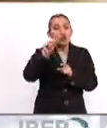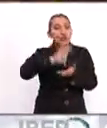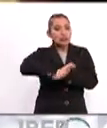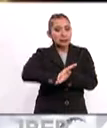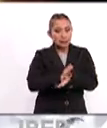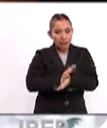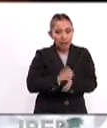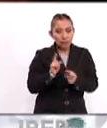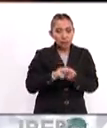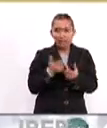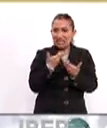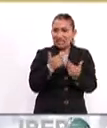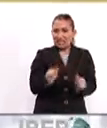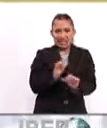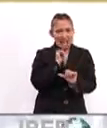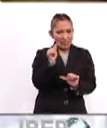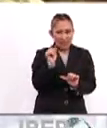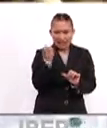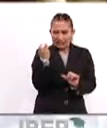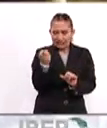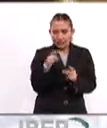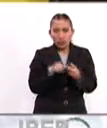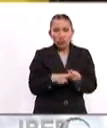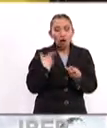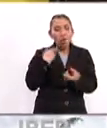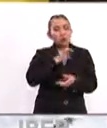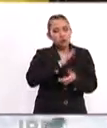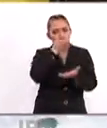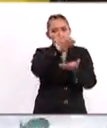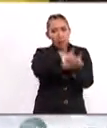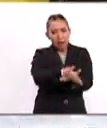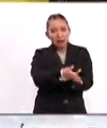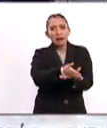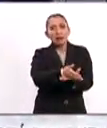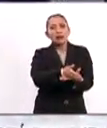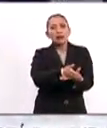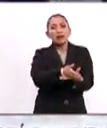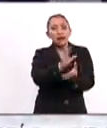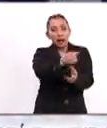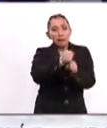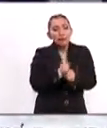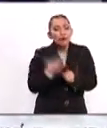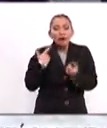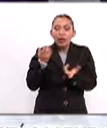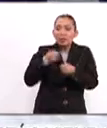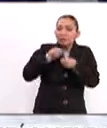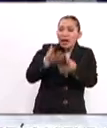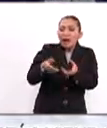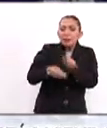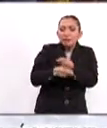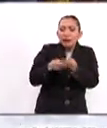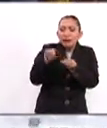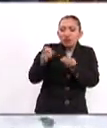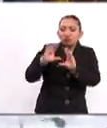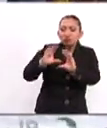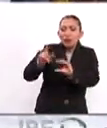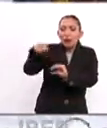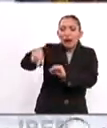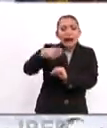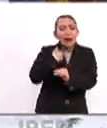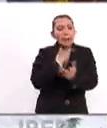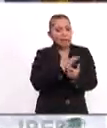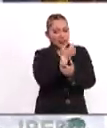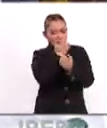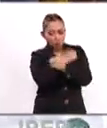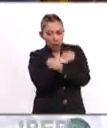discriminación por ningún motivo, lograr la accesibilidad material. Esto significa proveer de las herramientas necesarias para